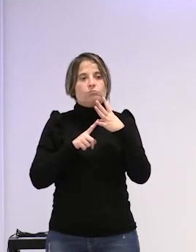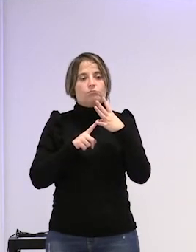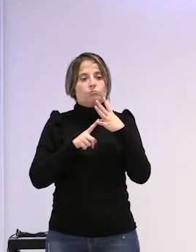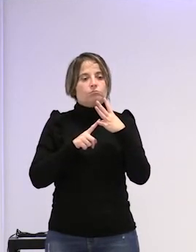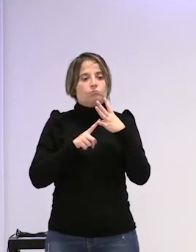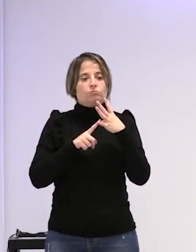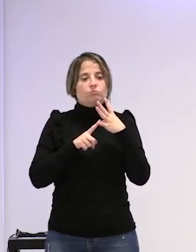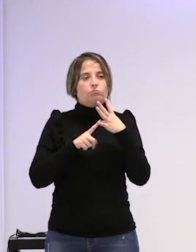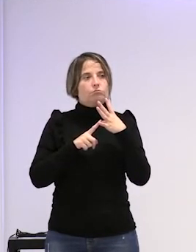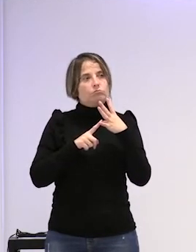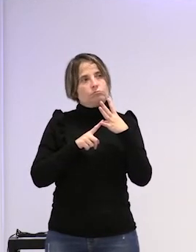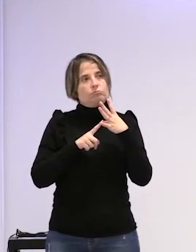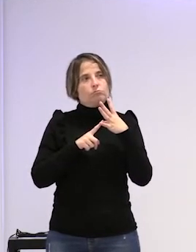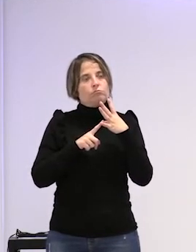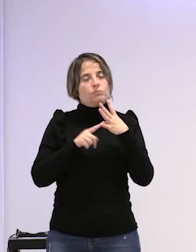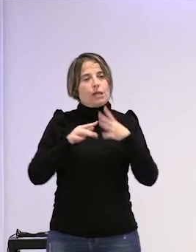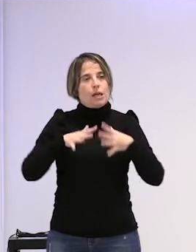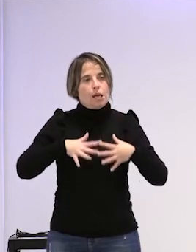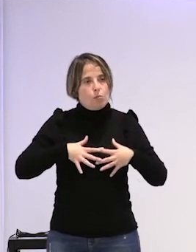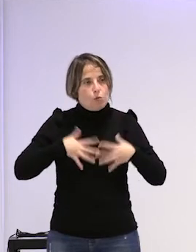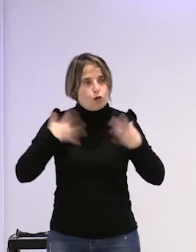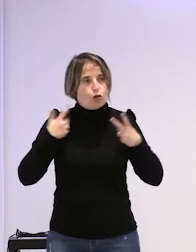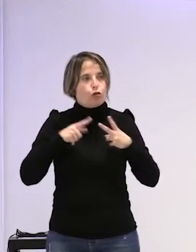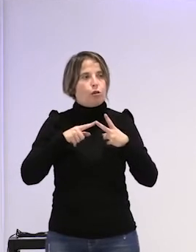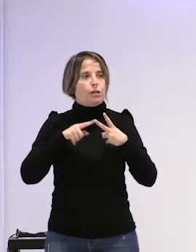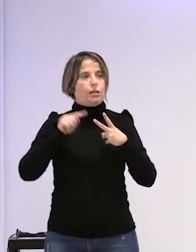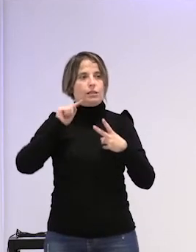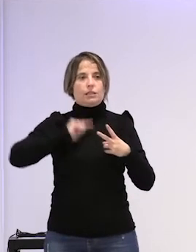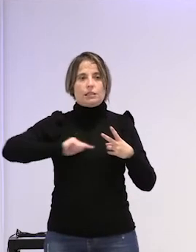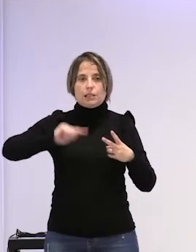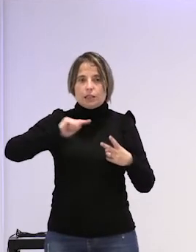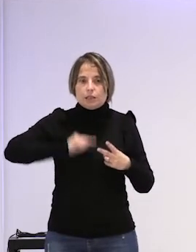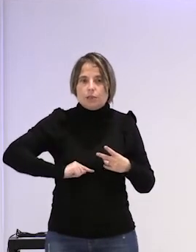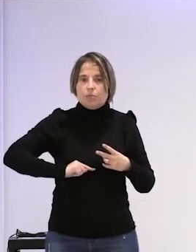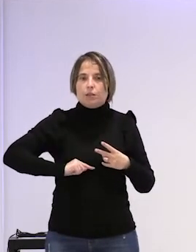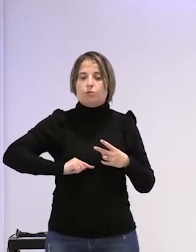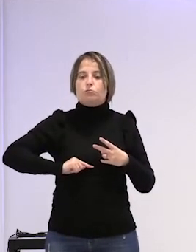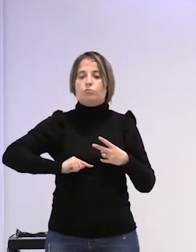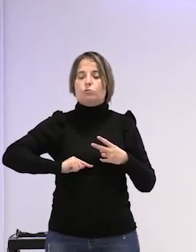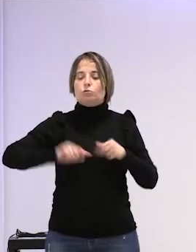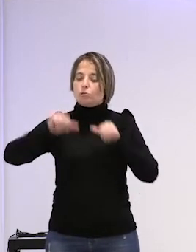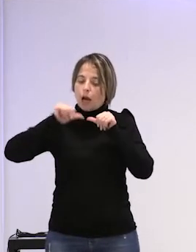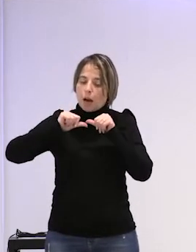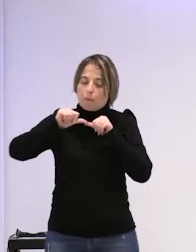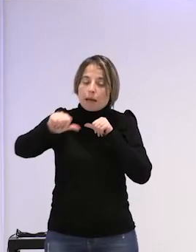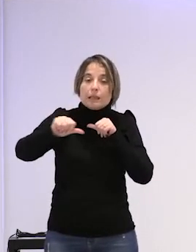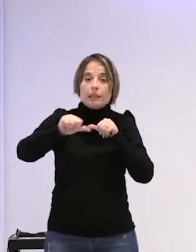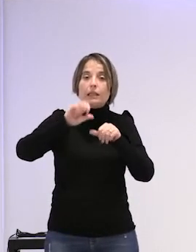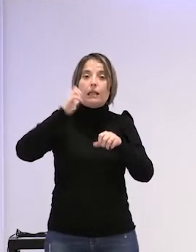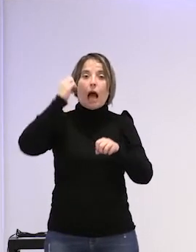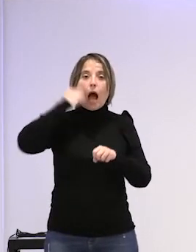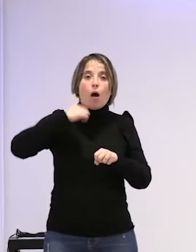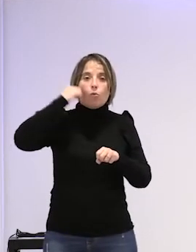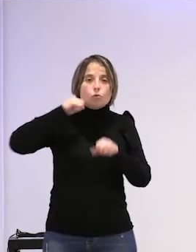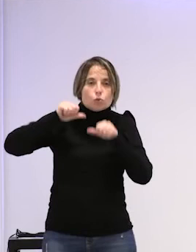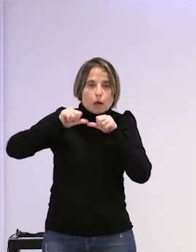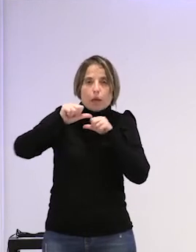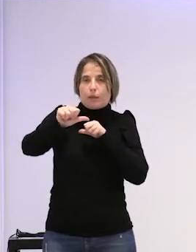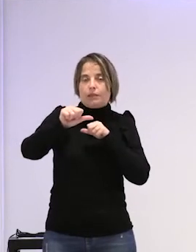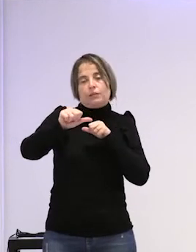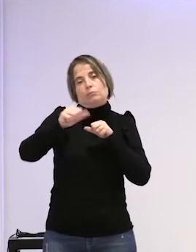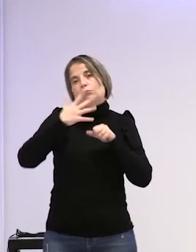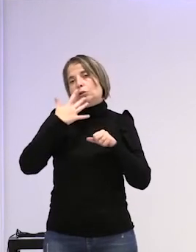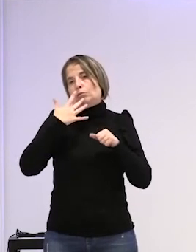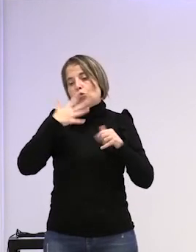todos aquellos emociones sentimientos etcétera que te has podido llevar a partir de esa experiencia una de las